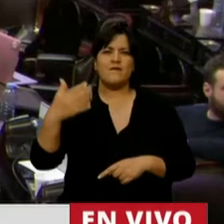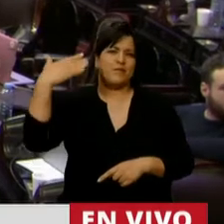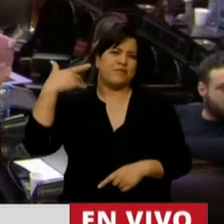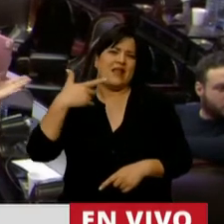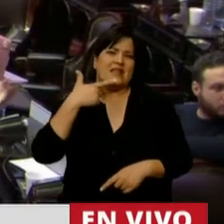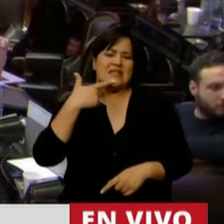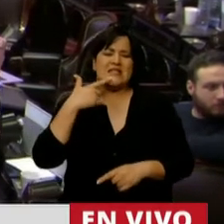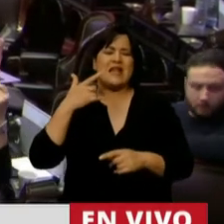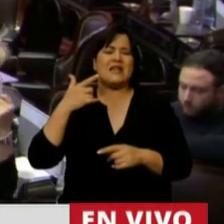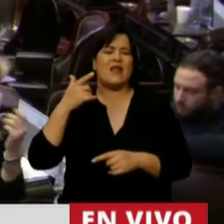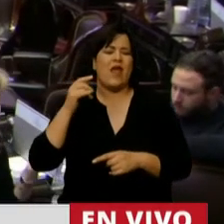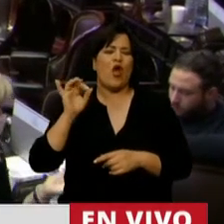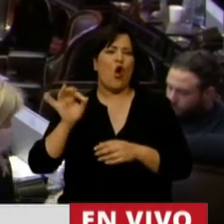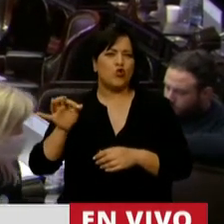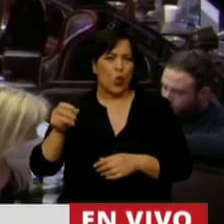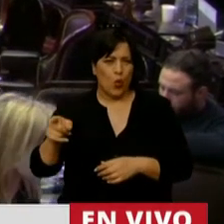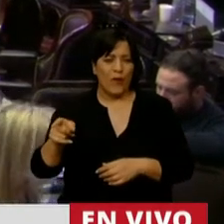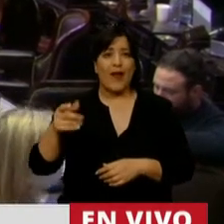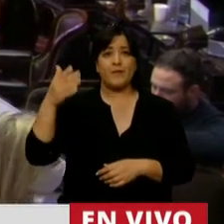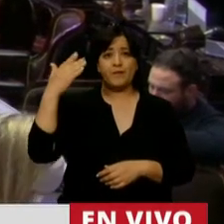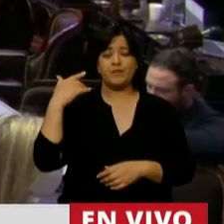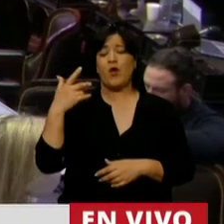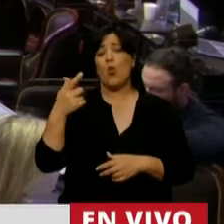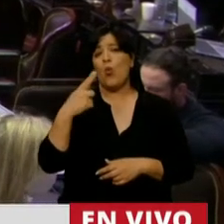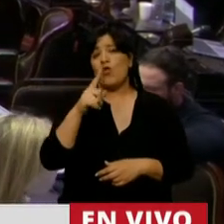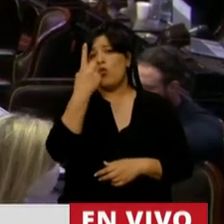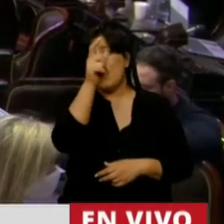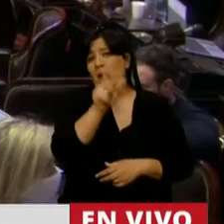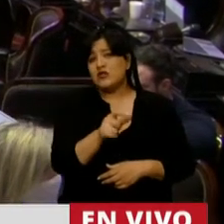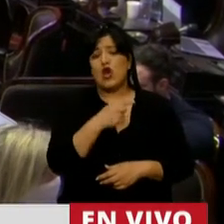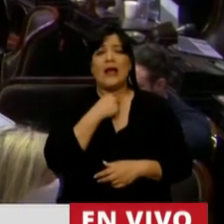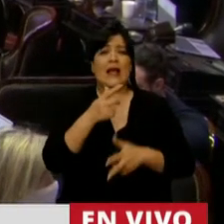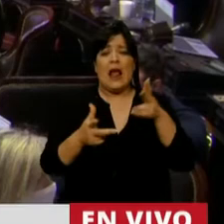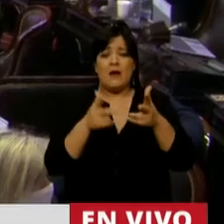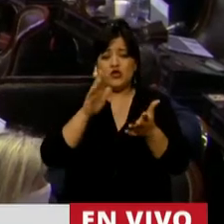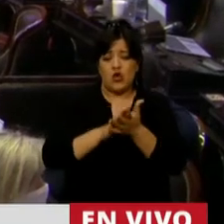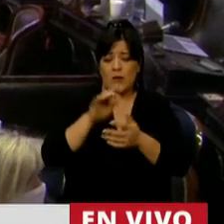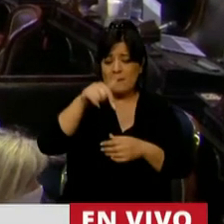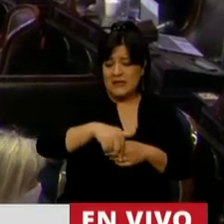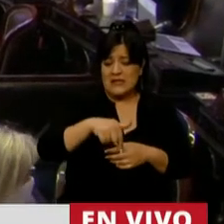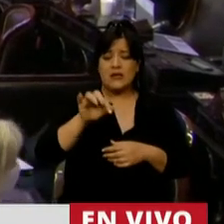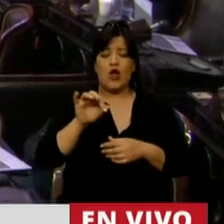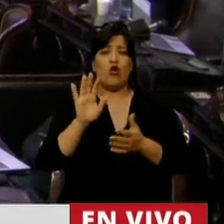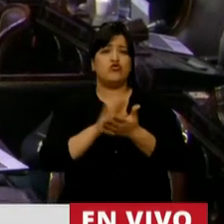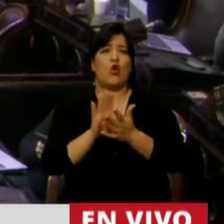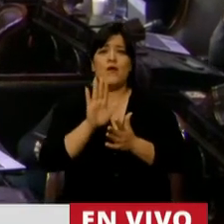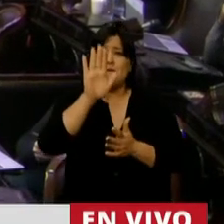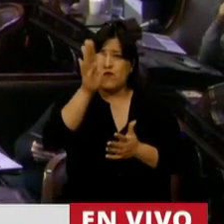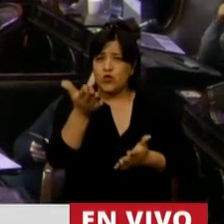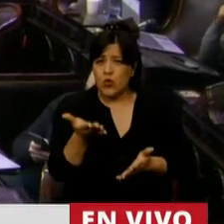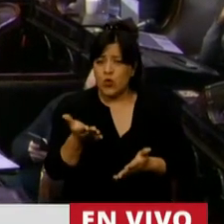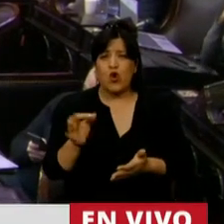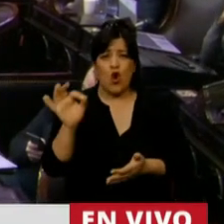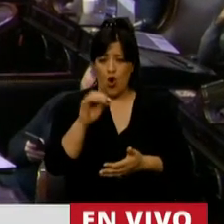octubre, y cuando alguien quiere hablar del presente o del futuro, o